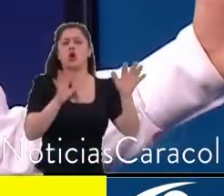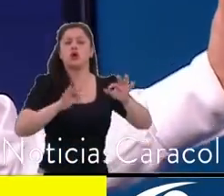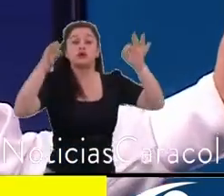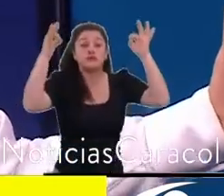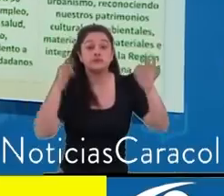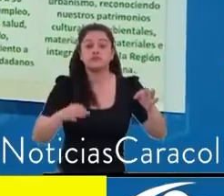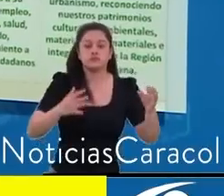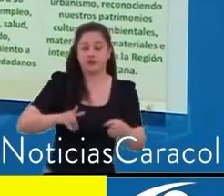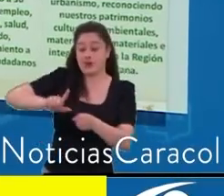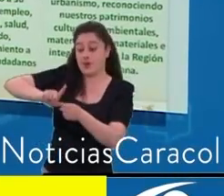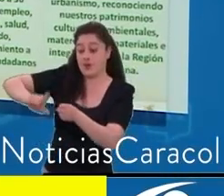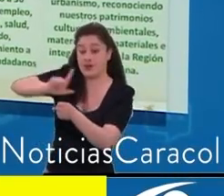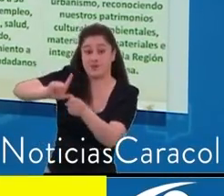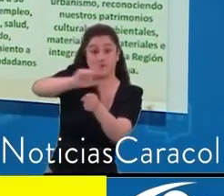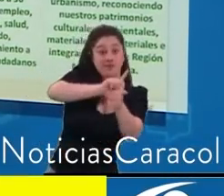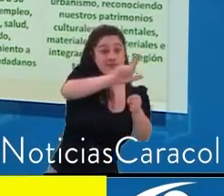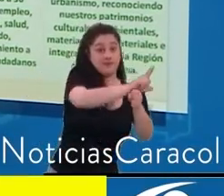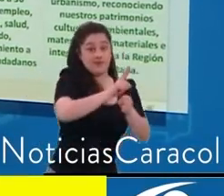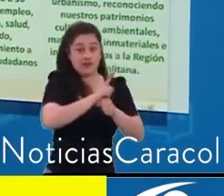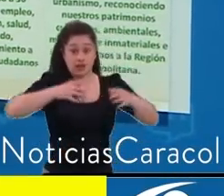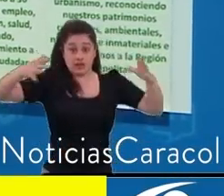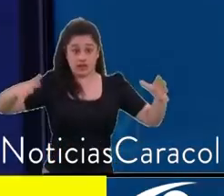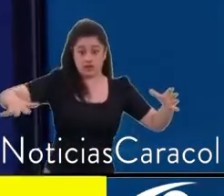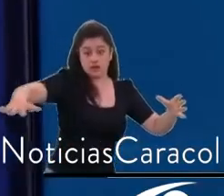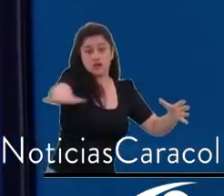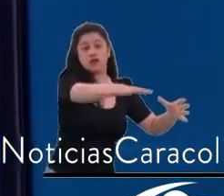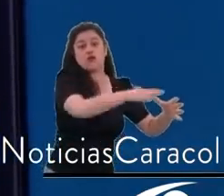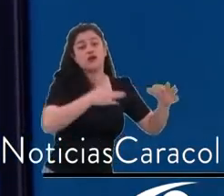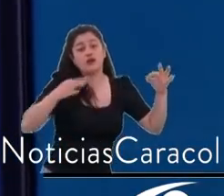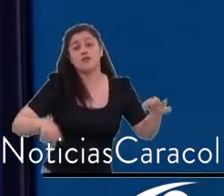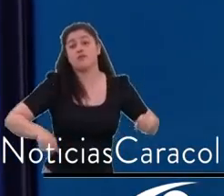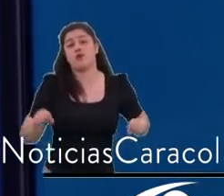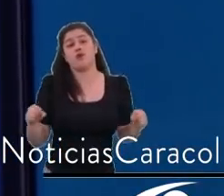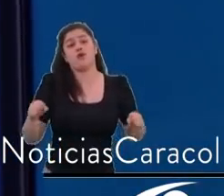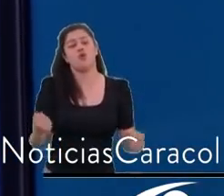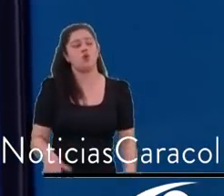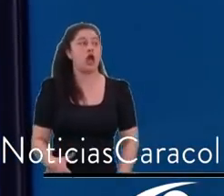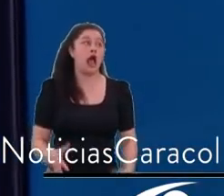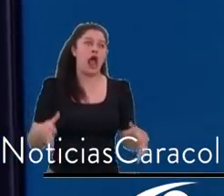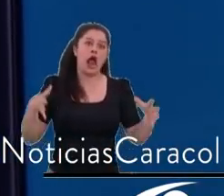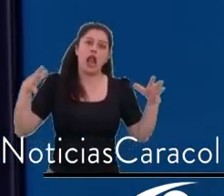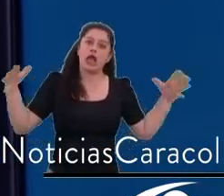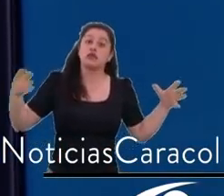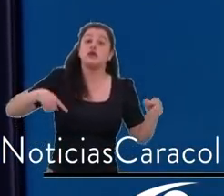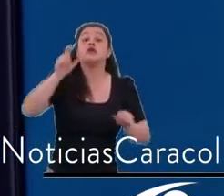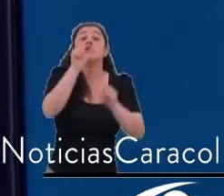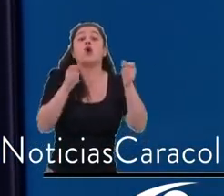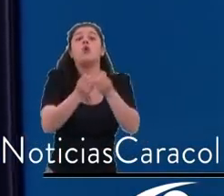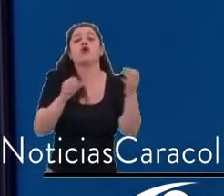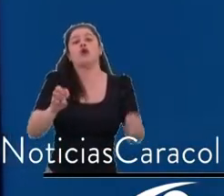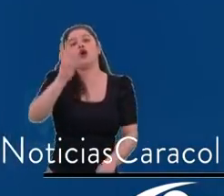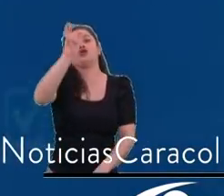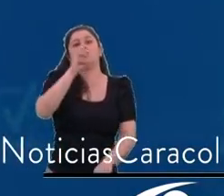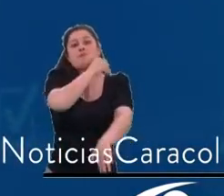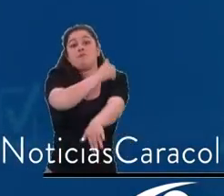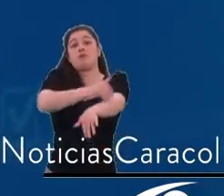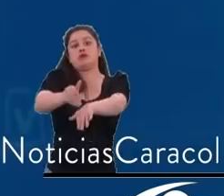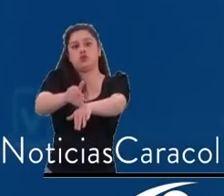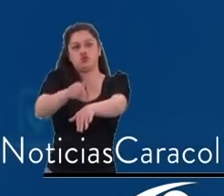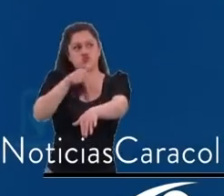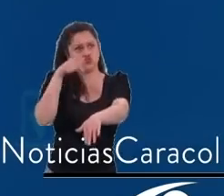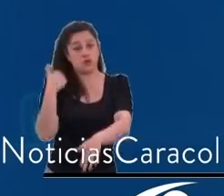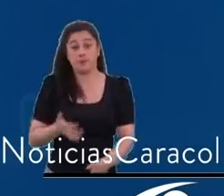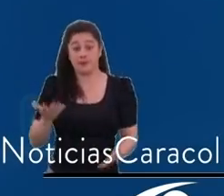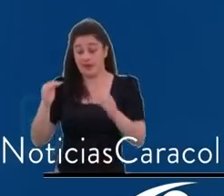grande de 8 millones de personas. Para ir de la casa al estudio, para ir de la casa al trabajo, para ir de la casa a la cita